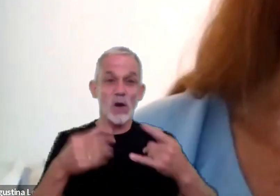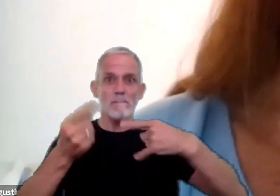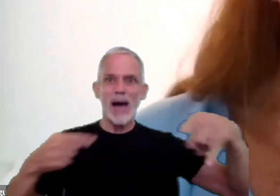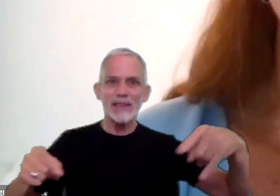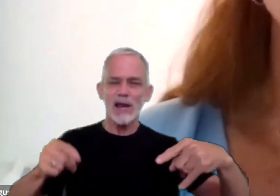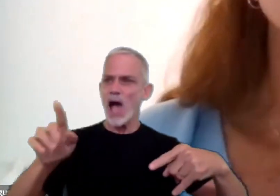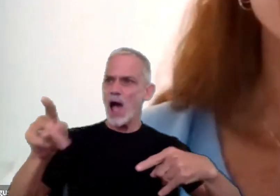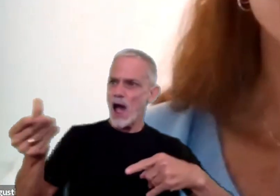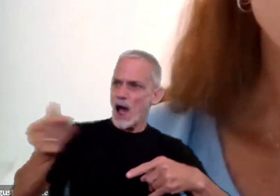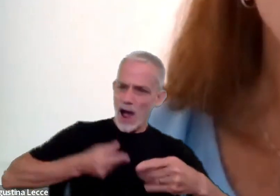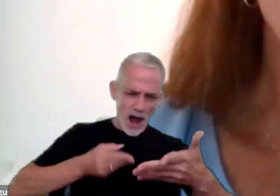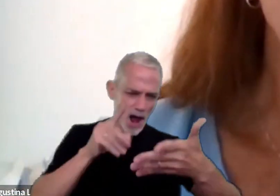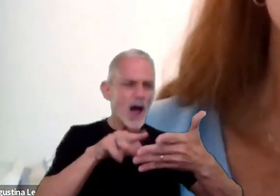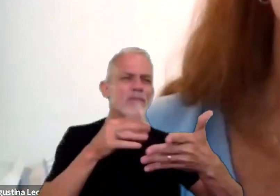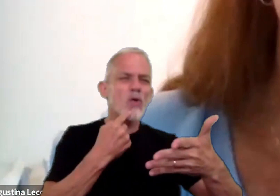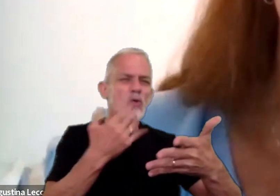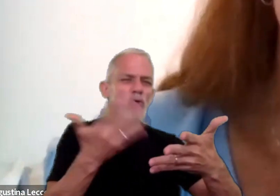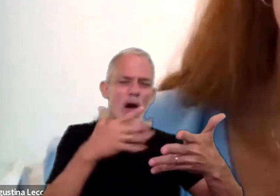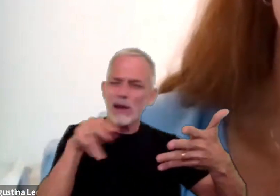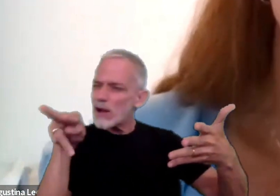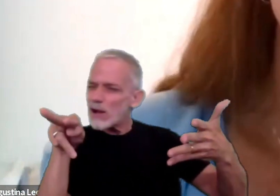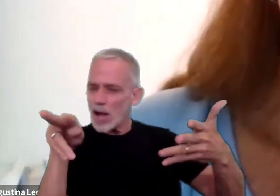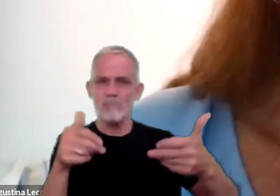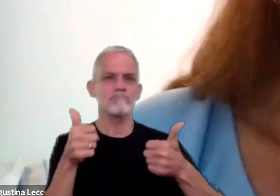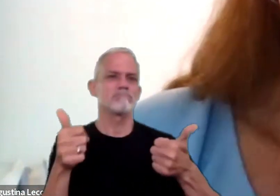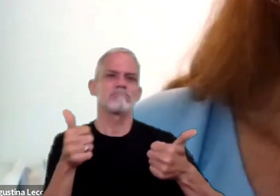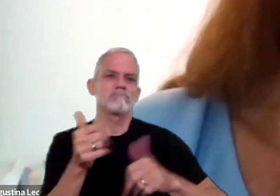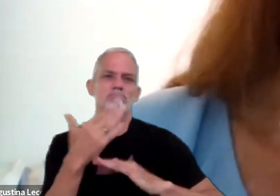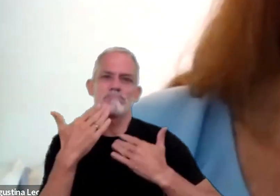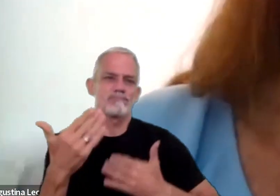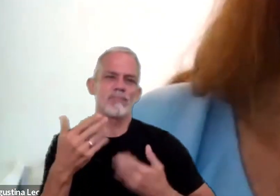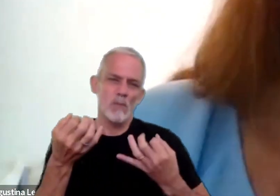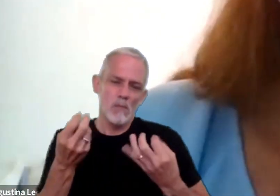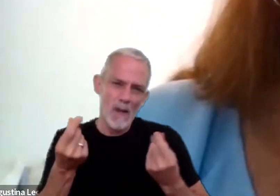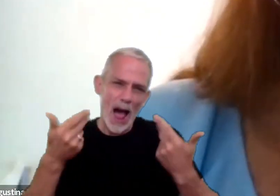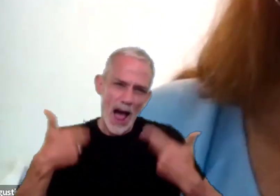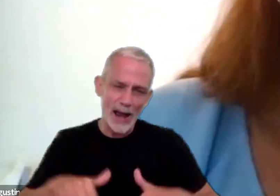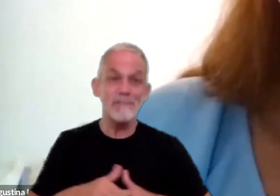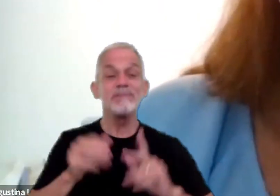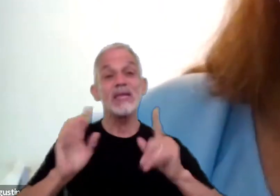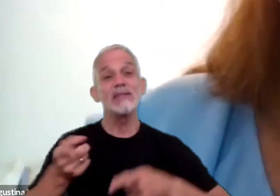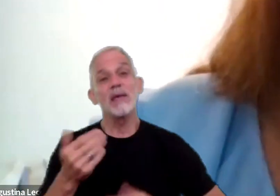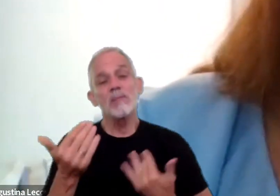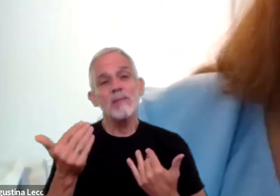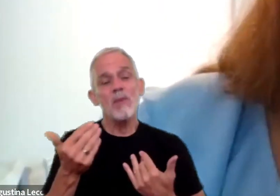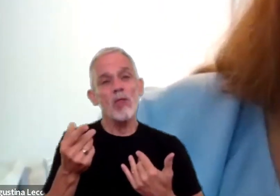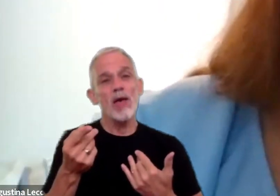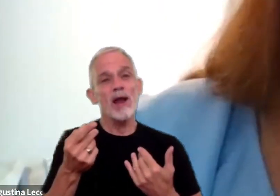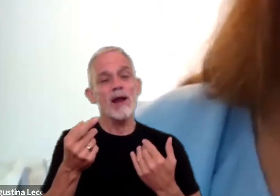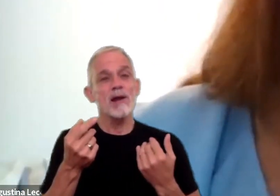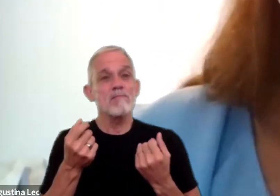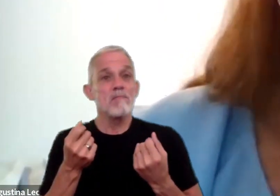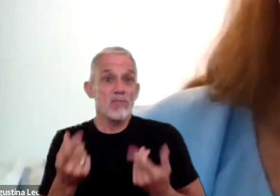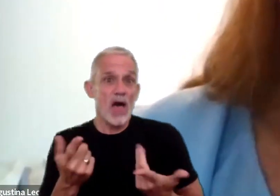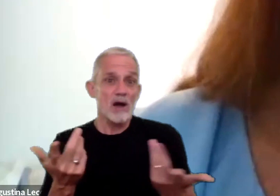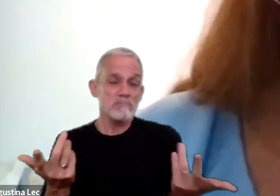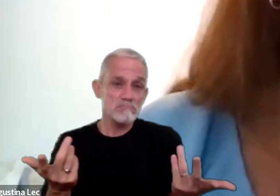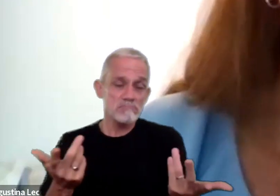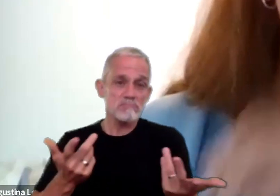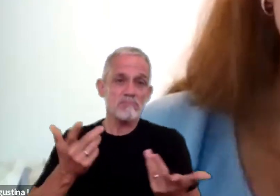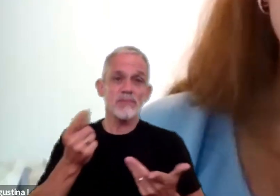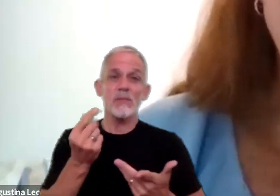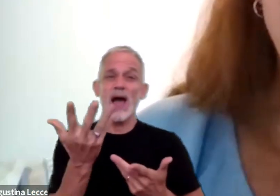para después poder consultarlo, es muy valioso. E incluso también poder hasta ver la